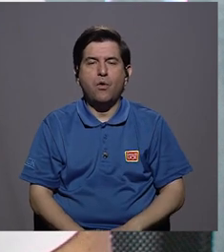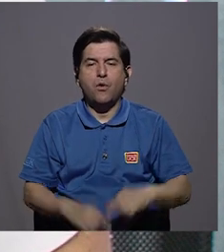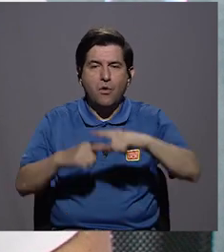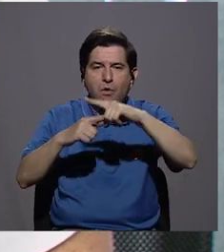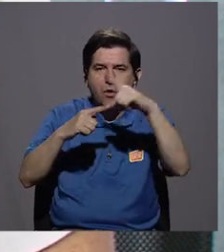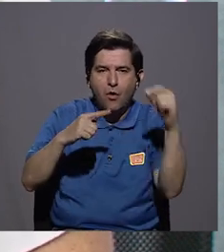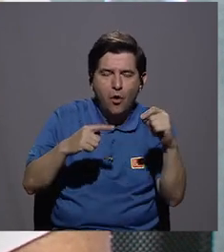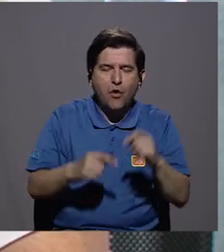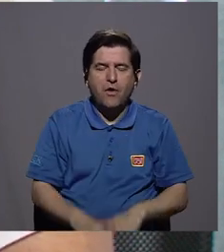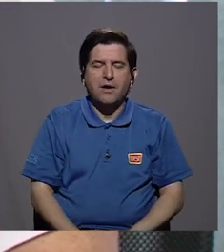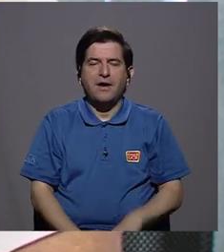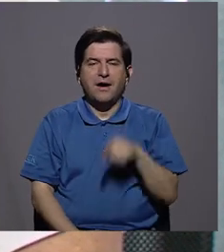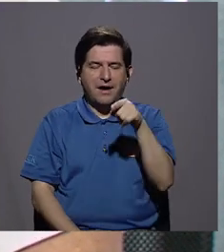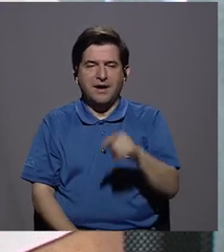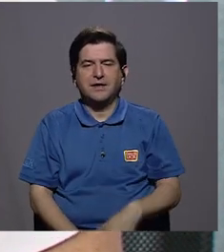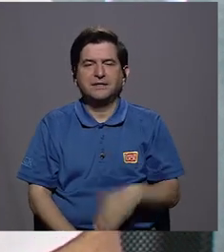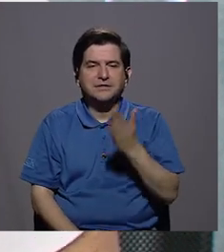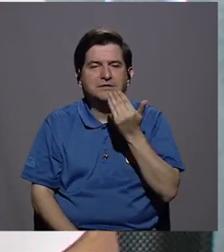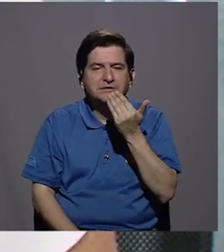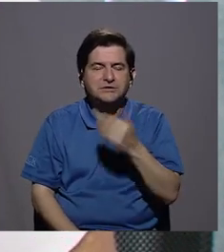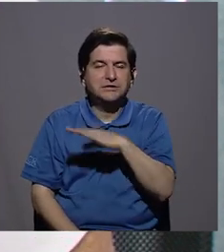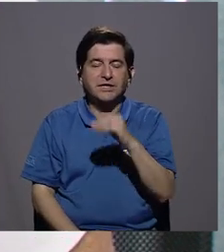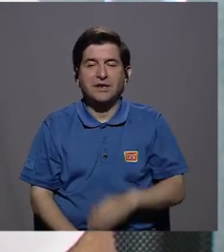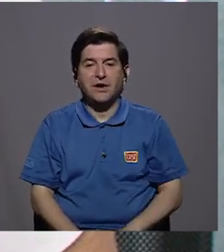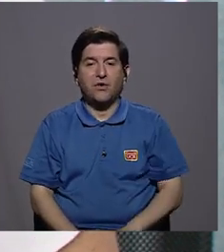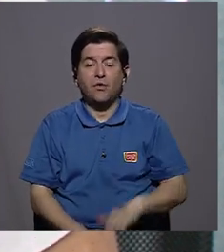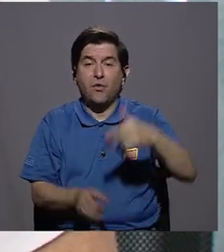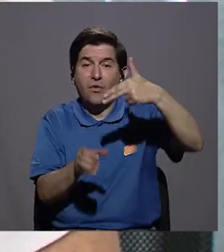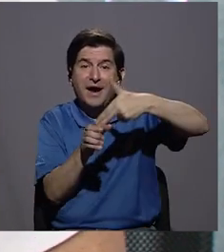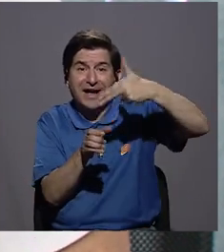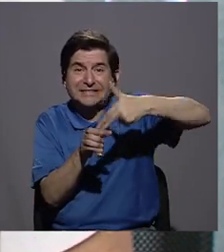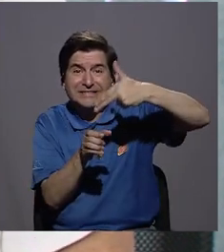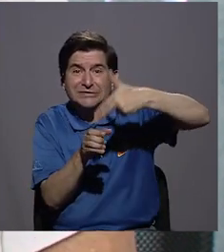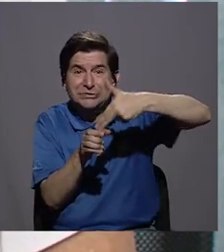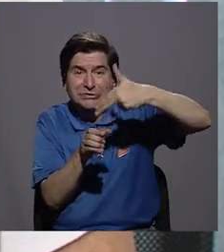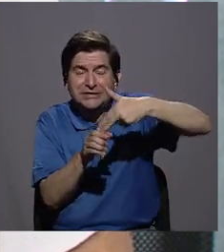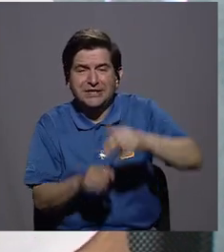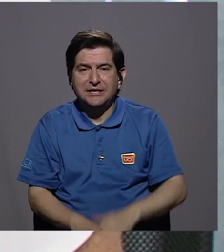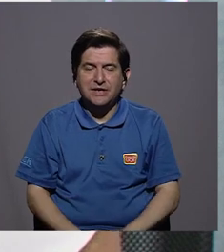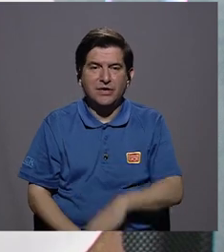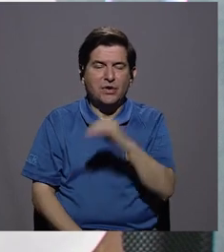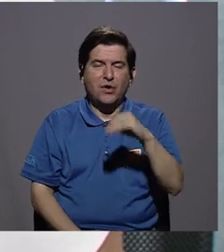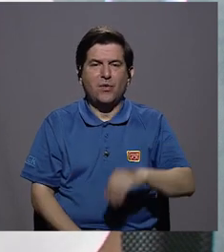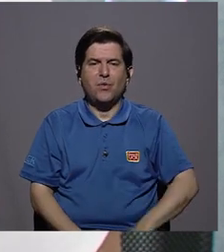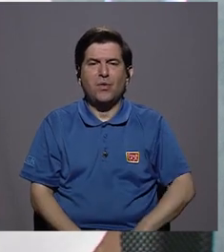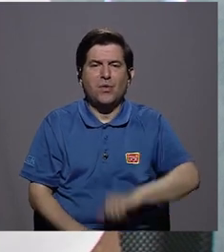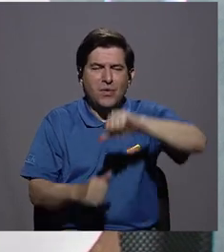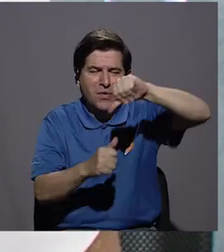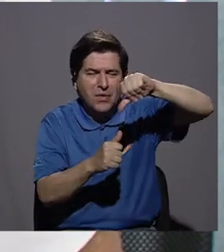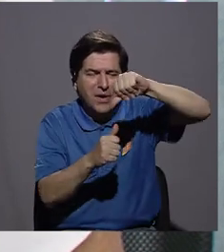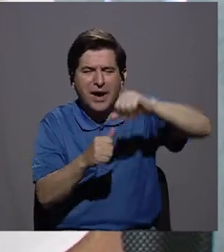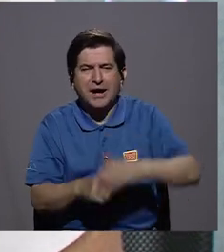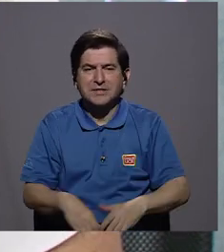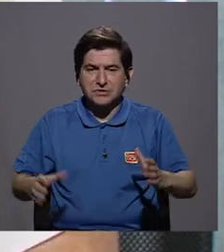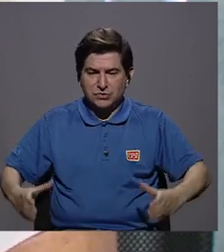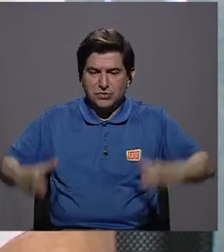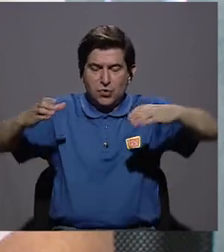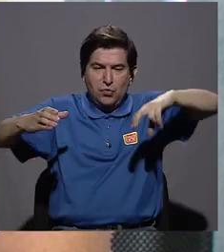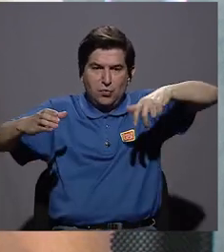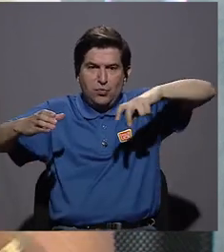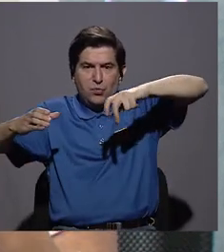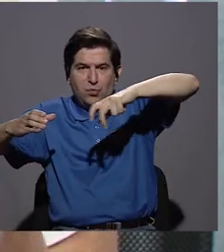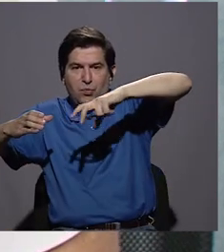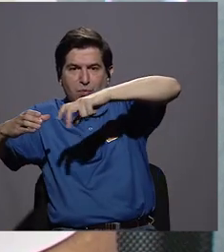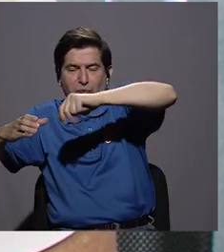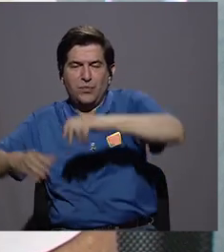chile, que se han puesto gasolina, que se han puesto ácido de batería. O sea, es